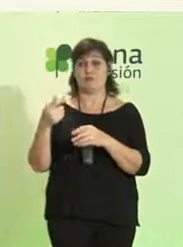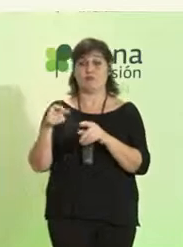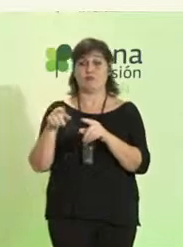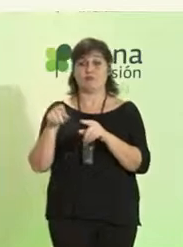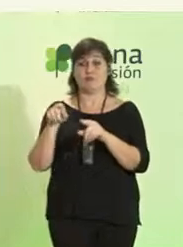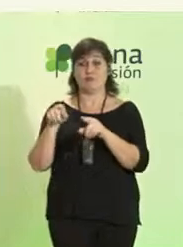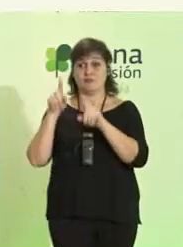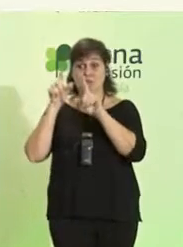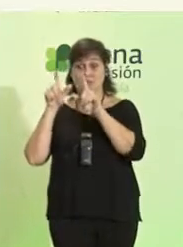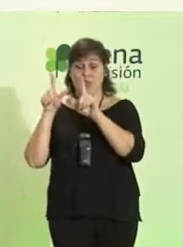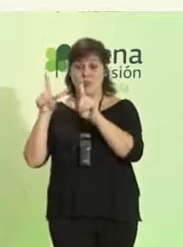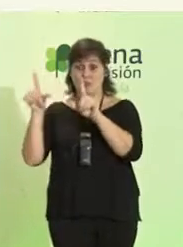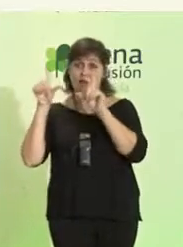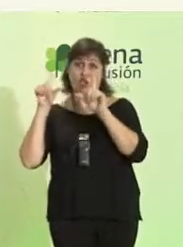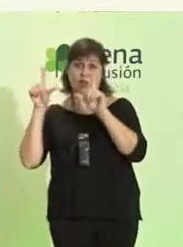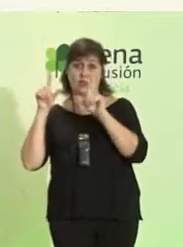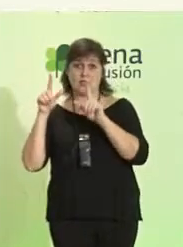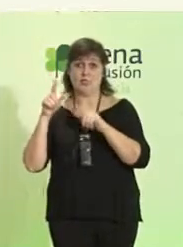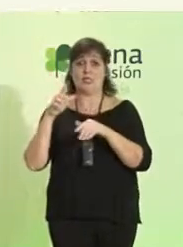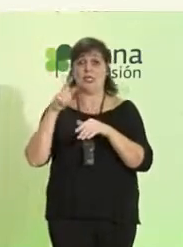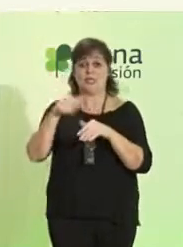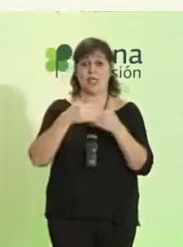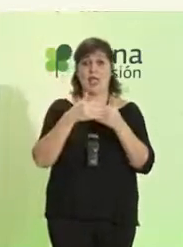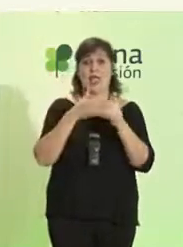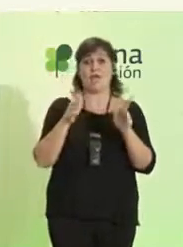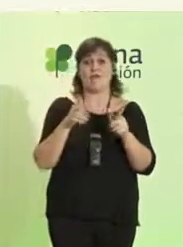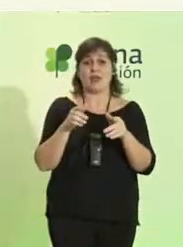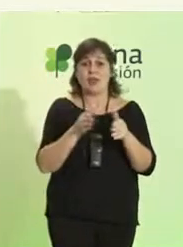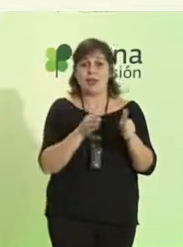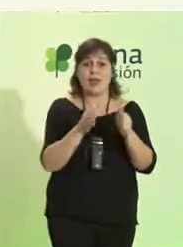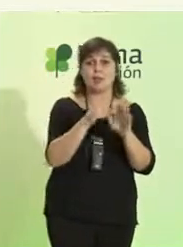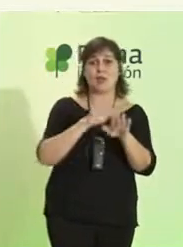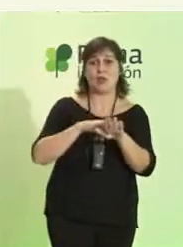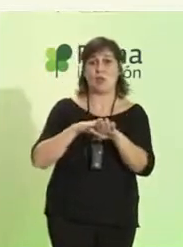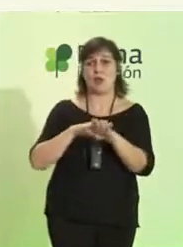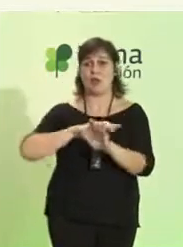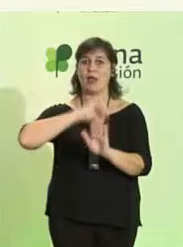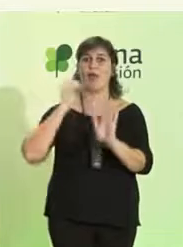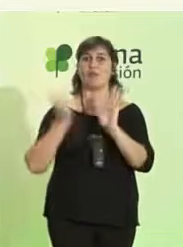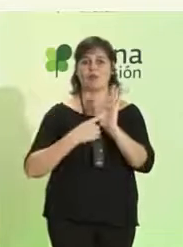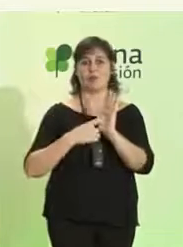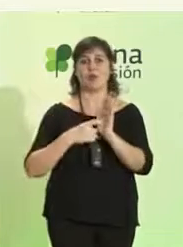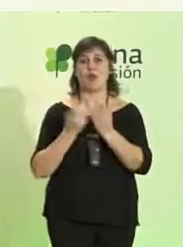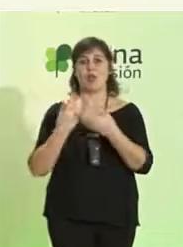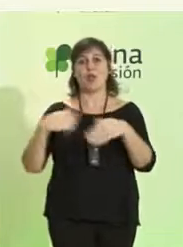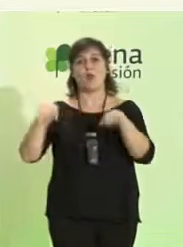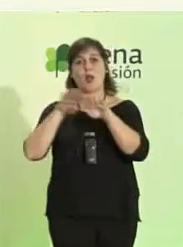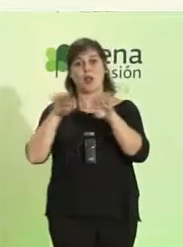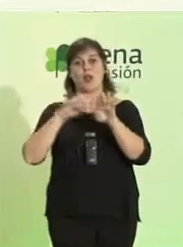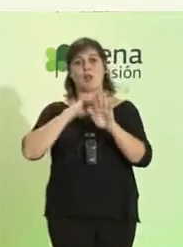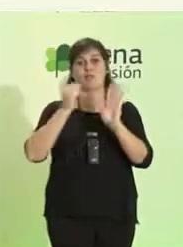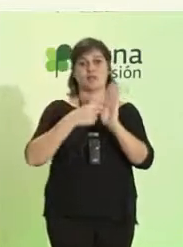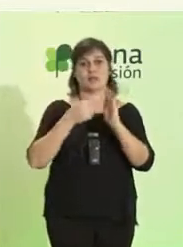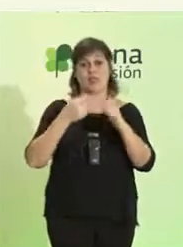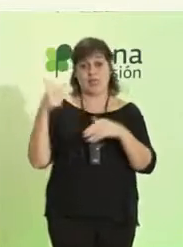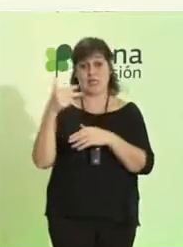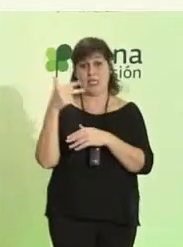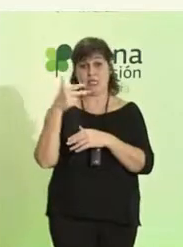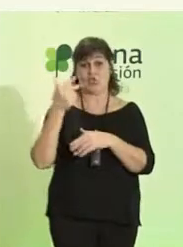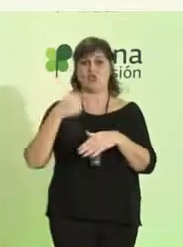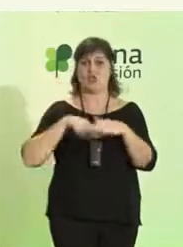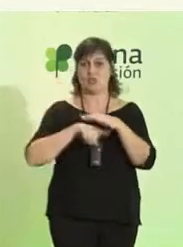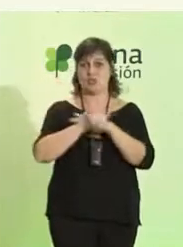y los que realmente nos abrís el camino para conseguir una plena igualdad y un pleno desarrollo de nuestros derechos.